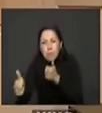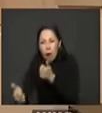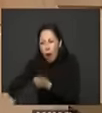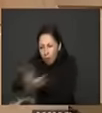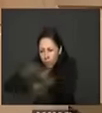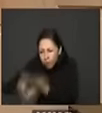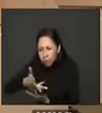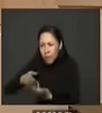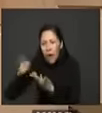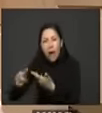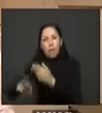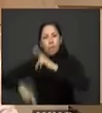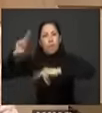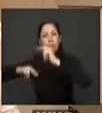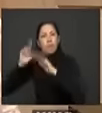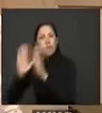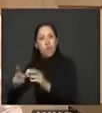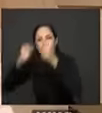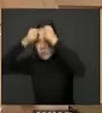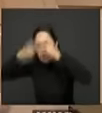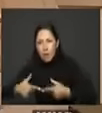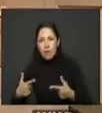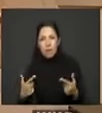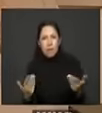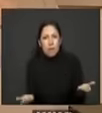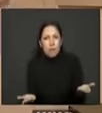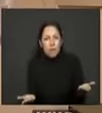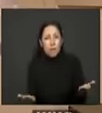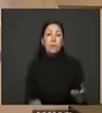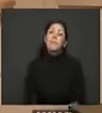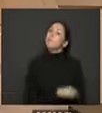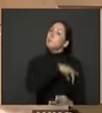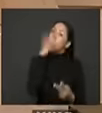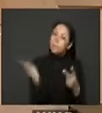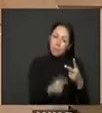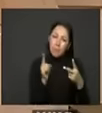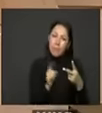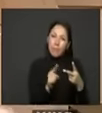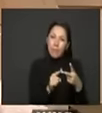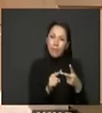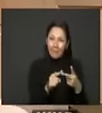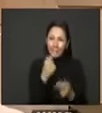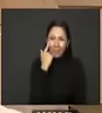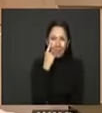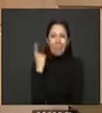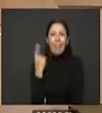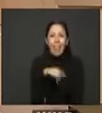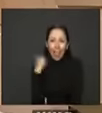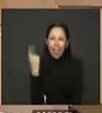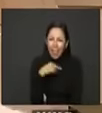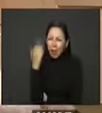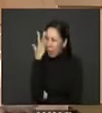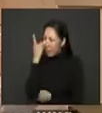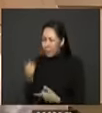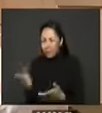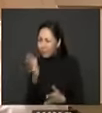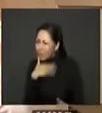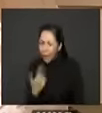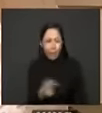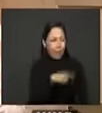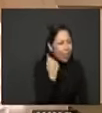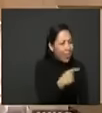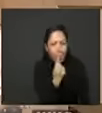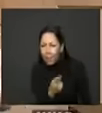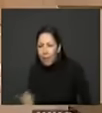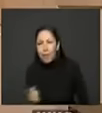sin embargo lo segundo que tenemos que entender y la segunda razón por la que todos estos programas nacionales han fracasado es porque